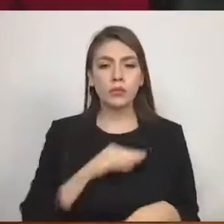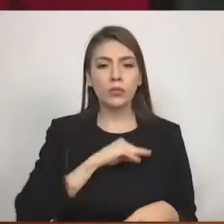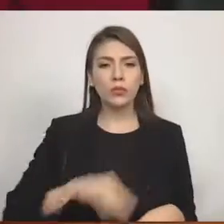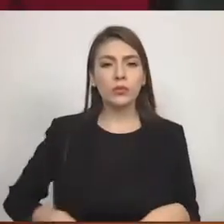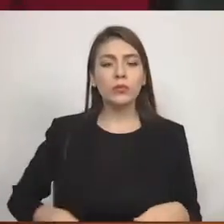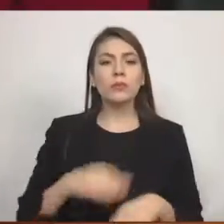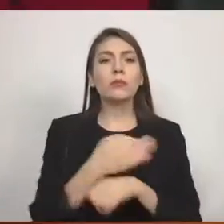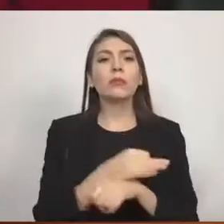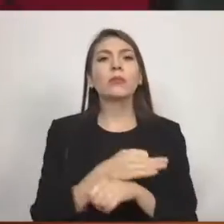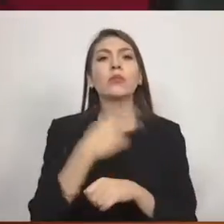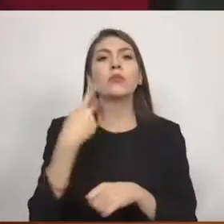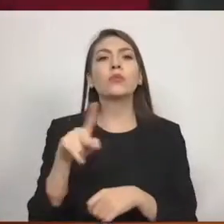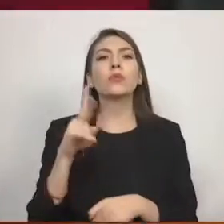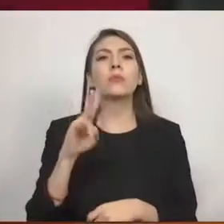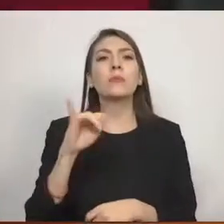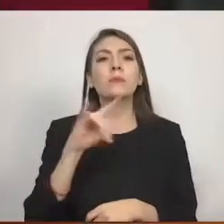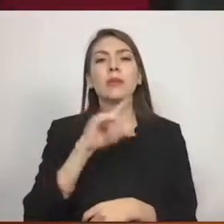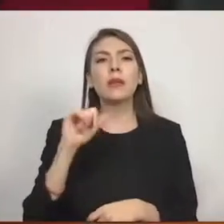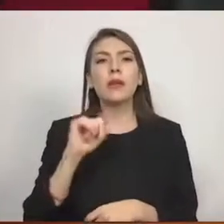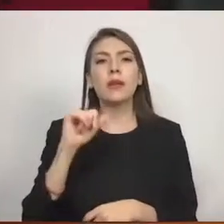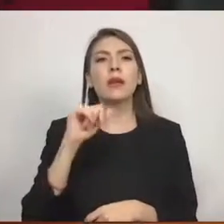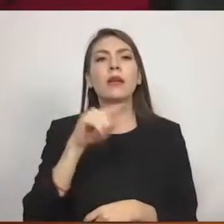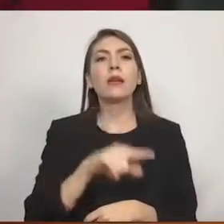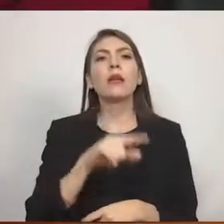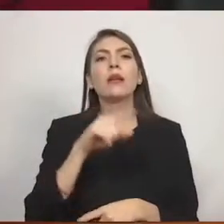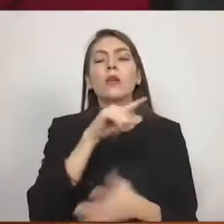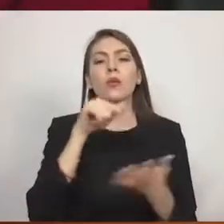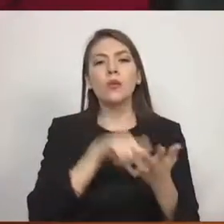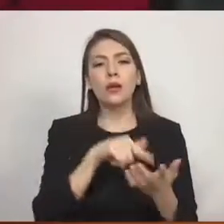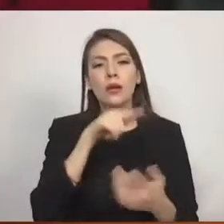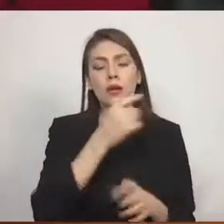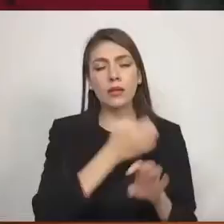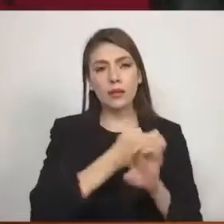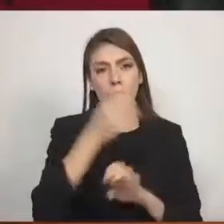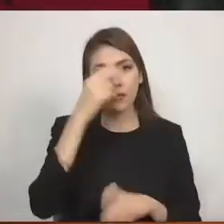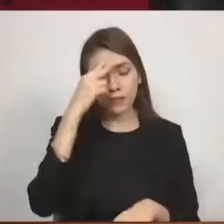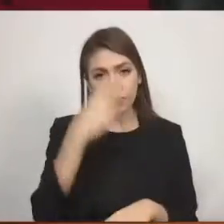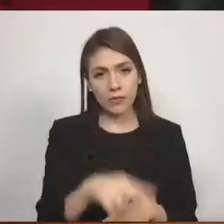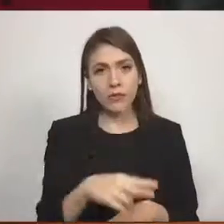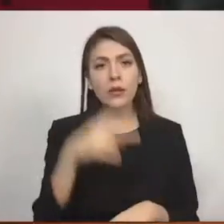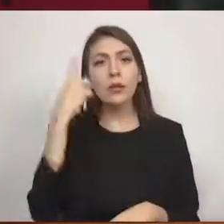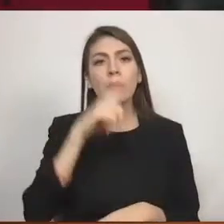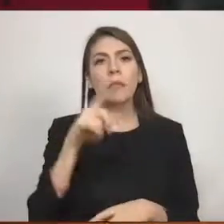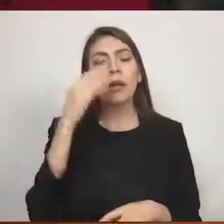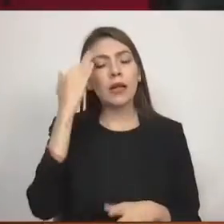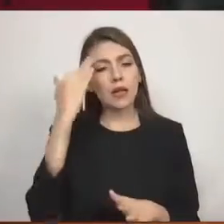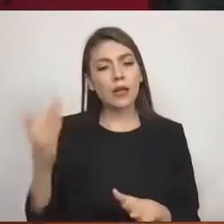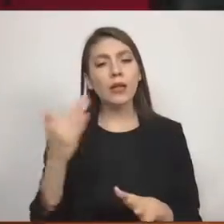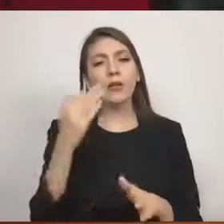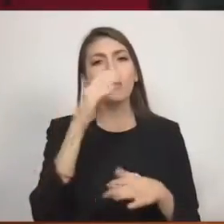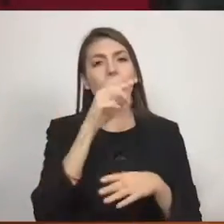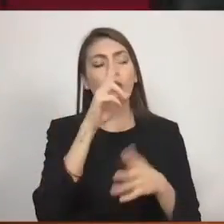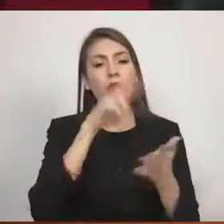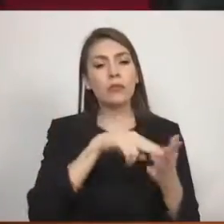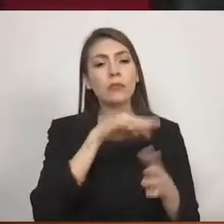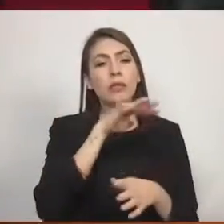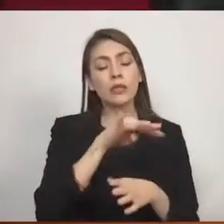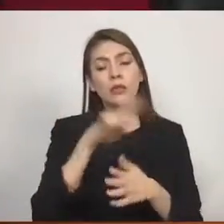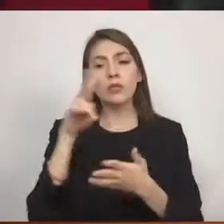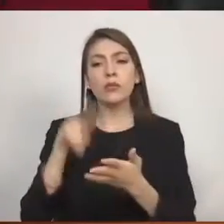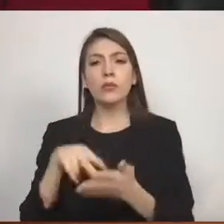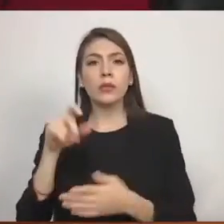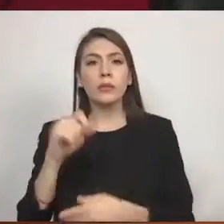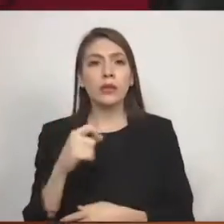Victoria, Estado de México, para concluir el periodo constitucional 2019-2021, que tiene